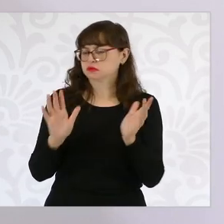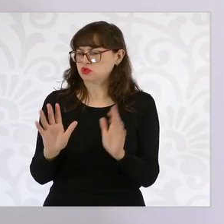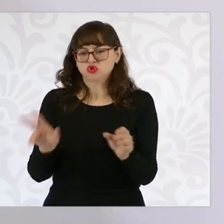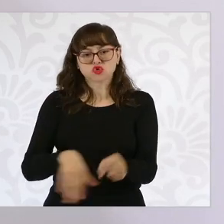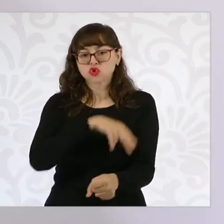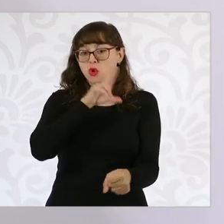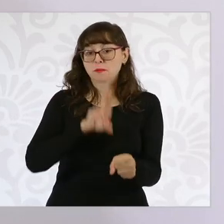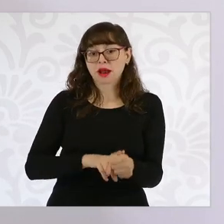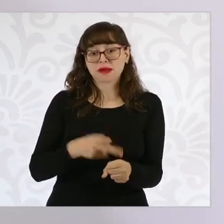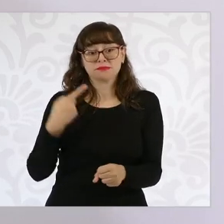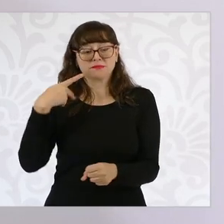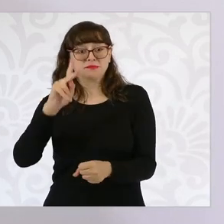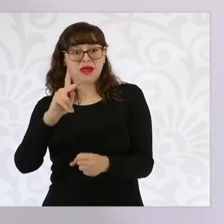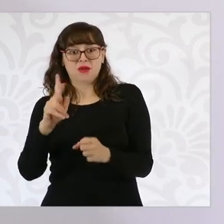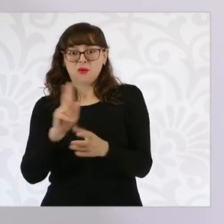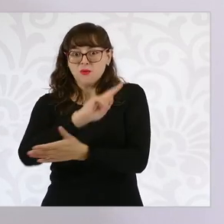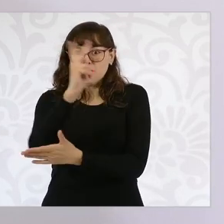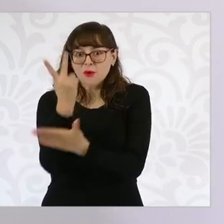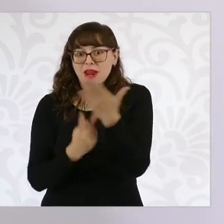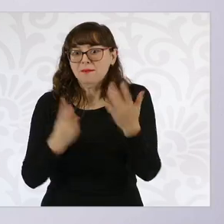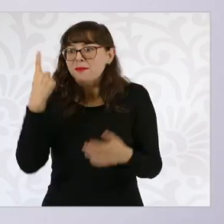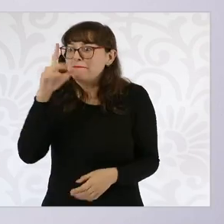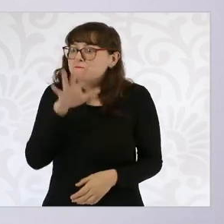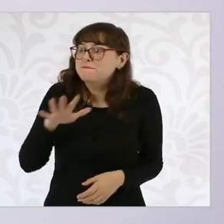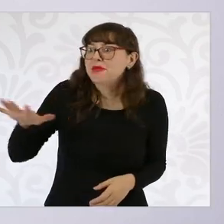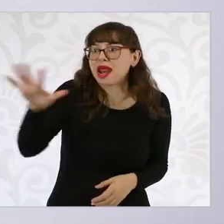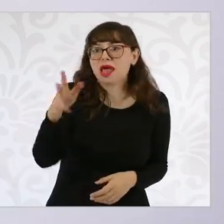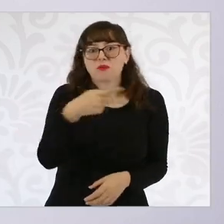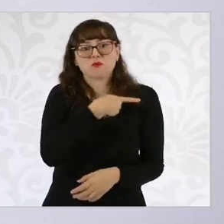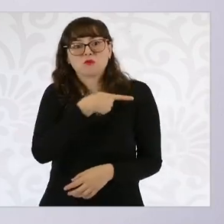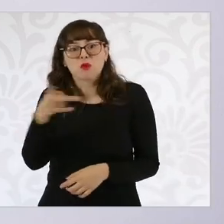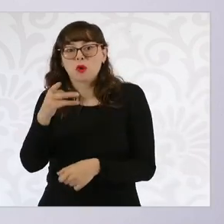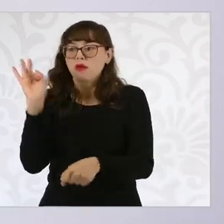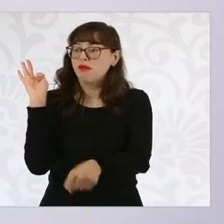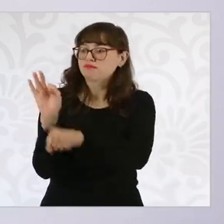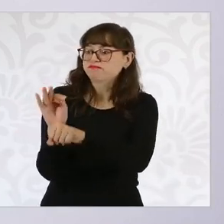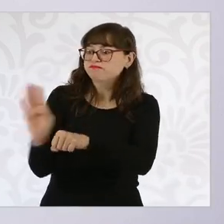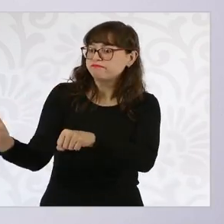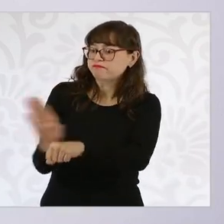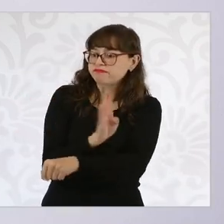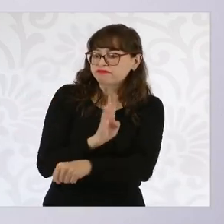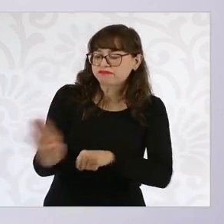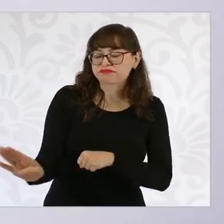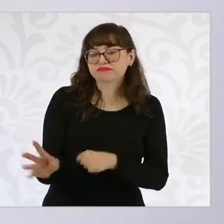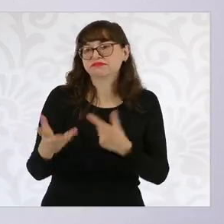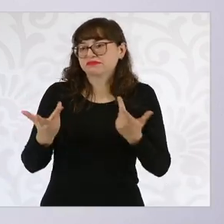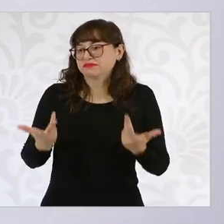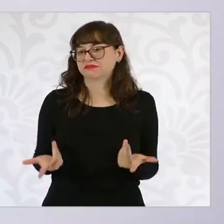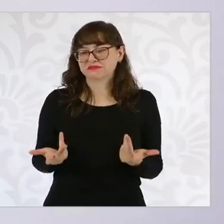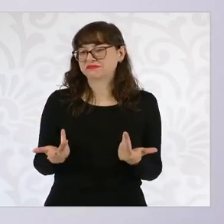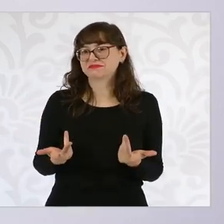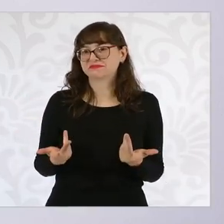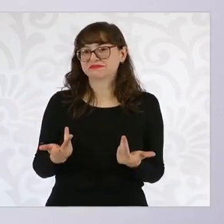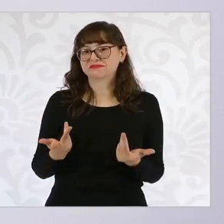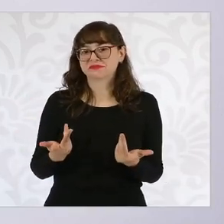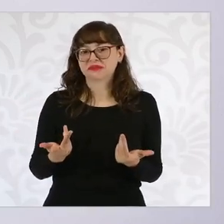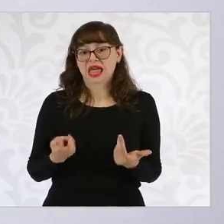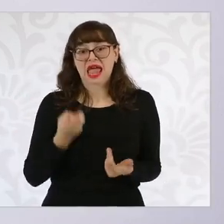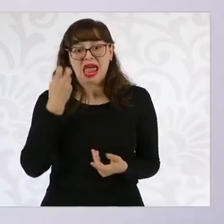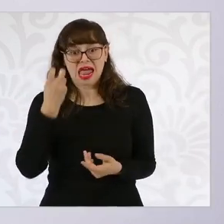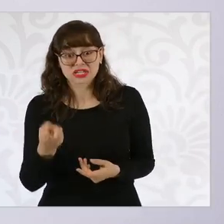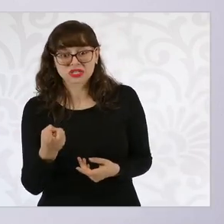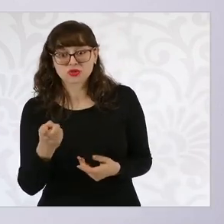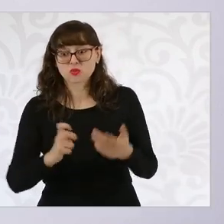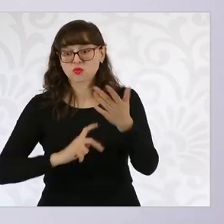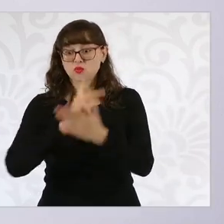pueblo y sobre todo de los más pobres y quitar la posibilidad de un uso distinto